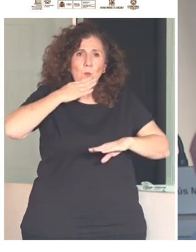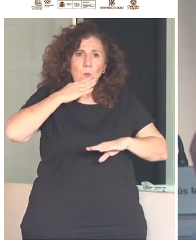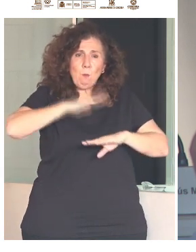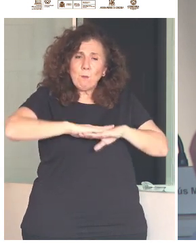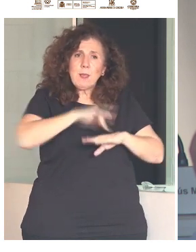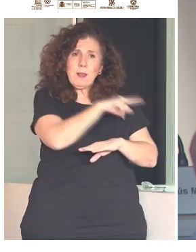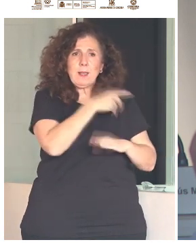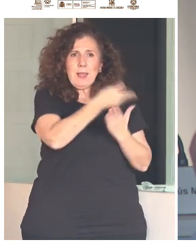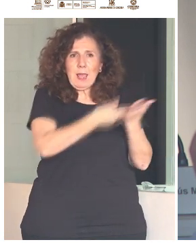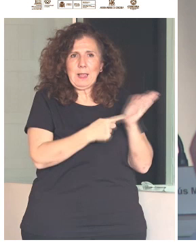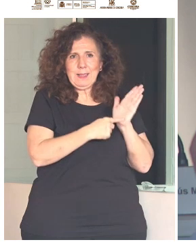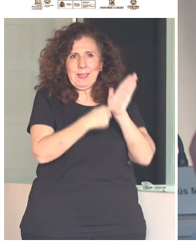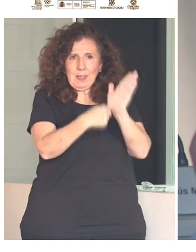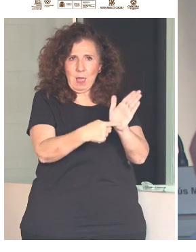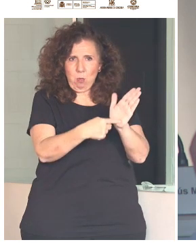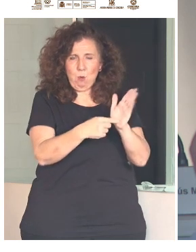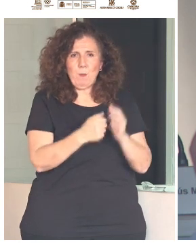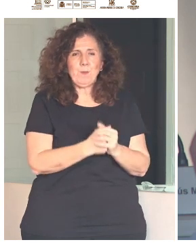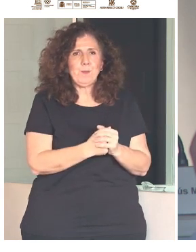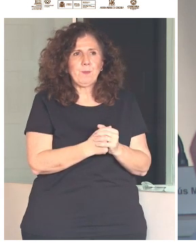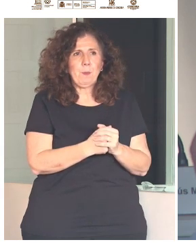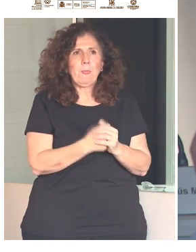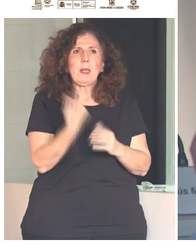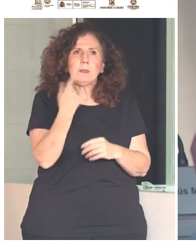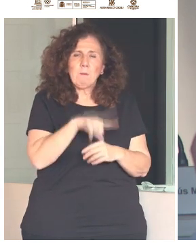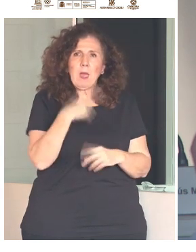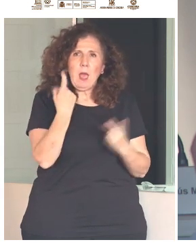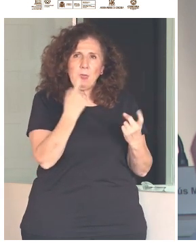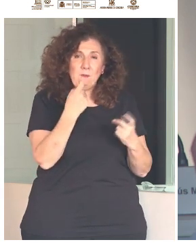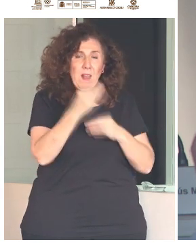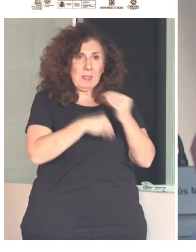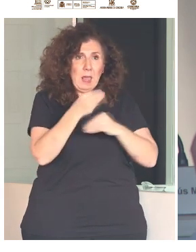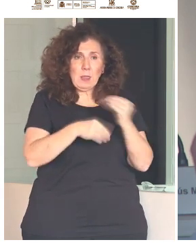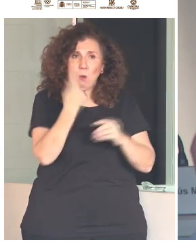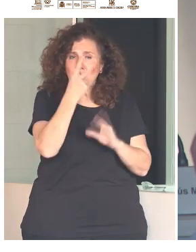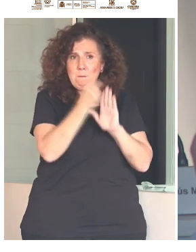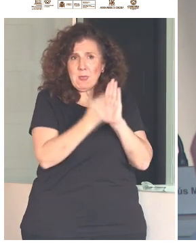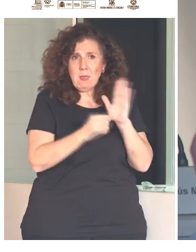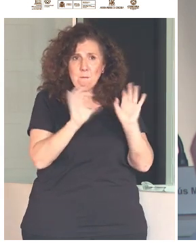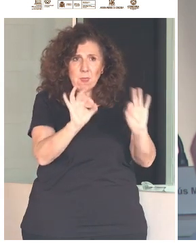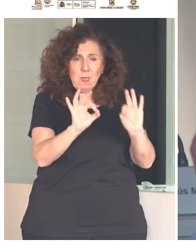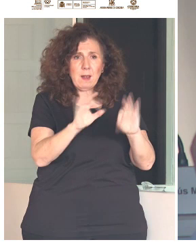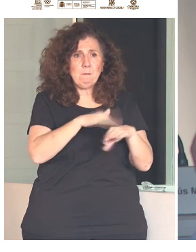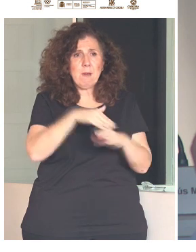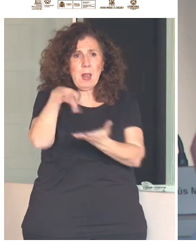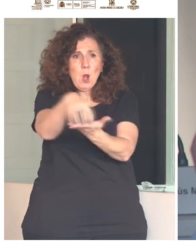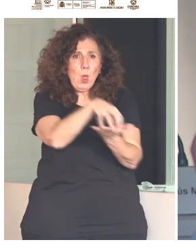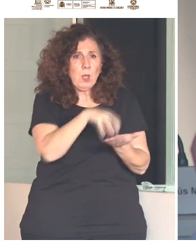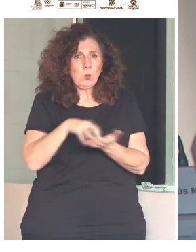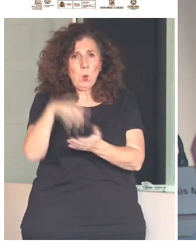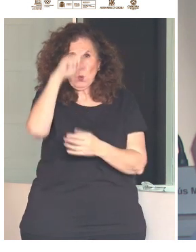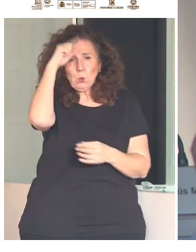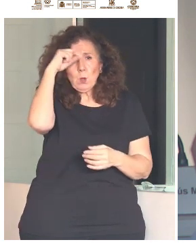también una auditoría integral en materia de accesibilidad universal de todos los centros y unidades de producción cultural